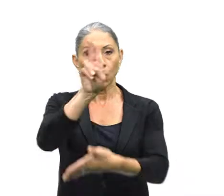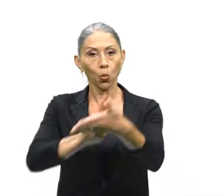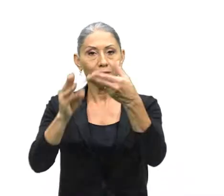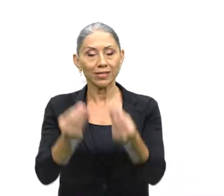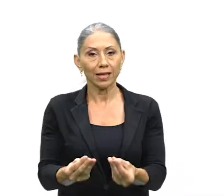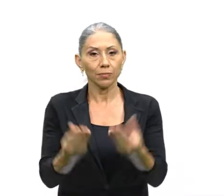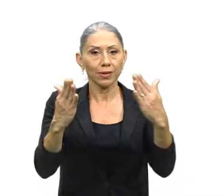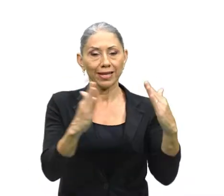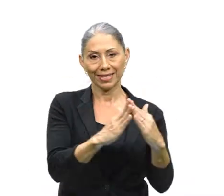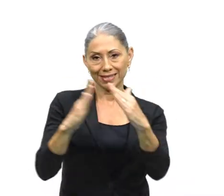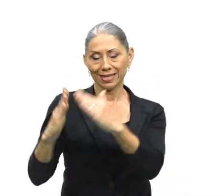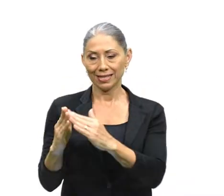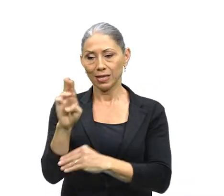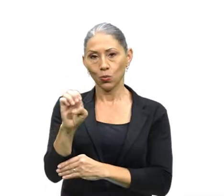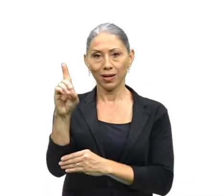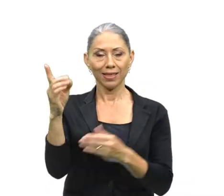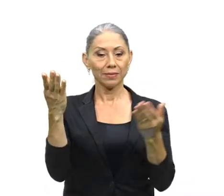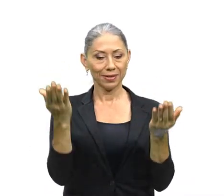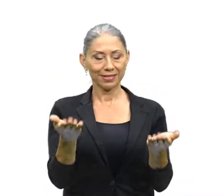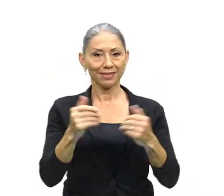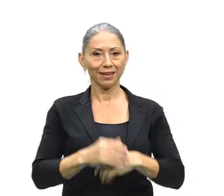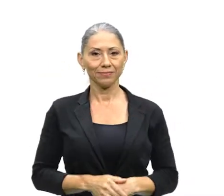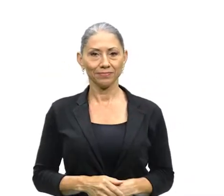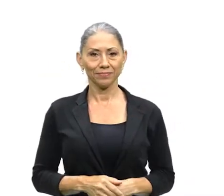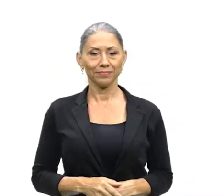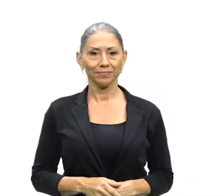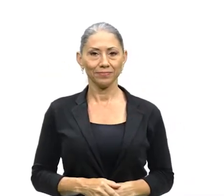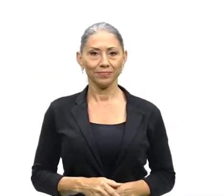La Universidad Estatal a Distancia, UNED, presenta